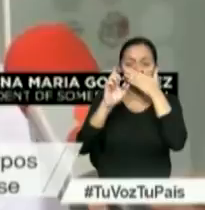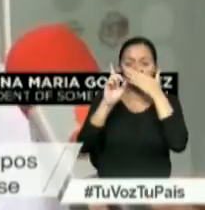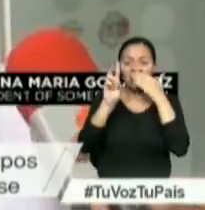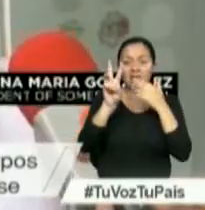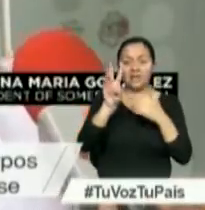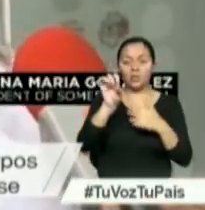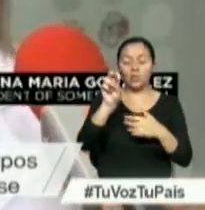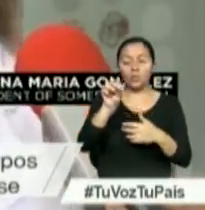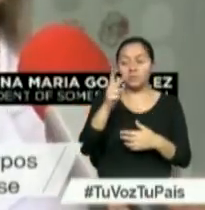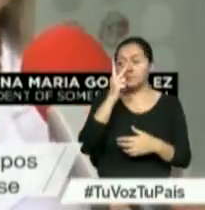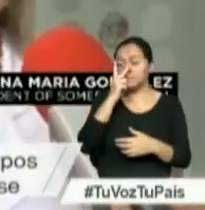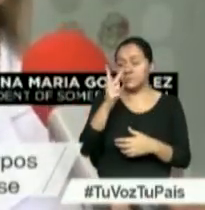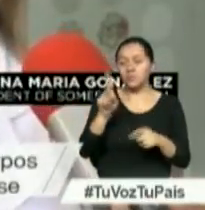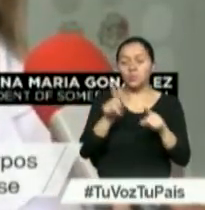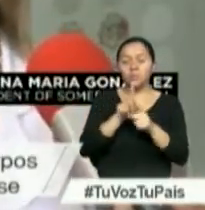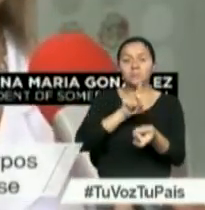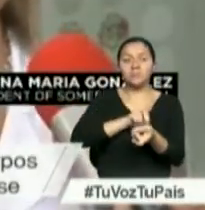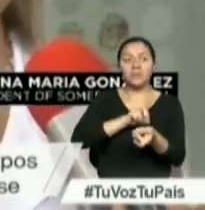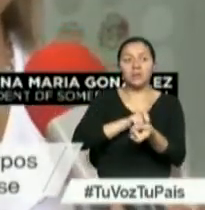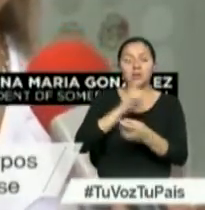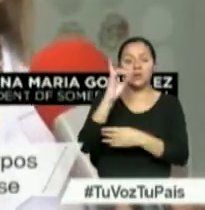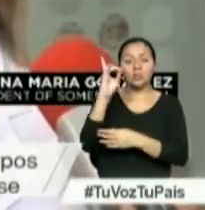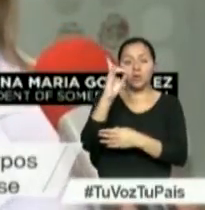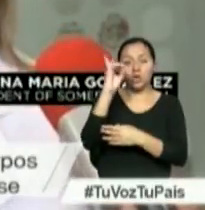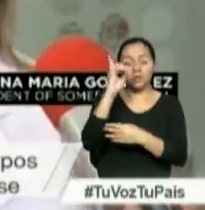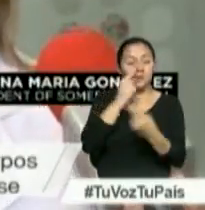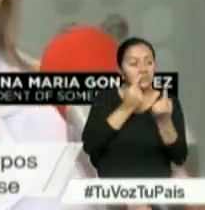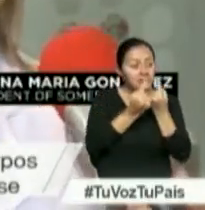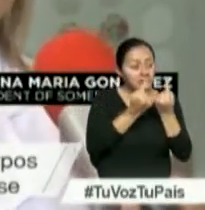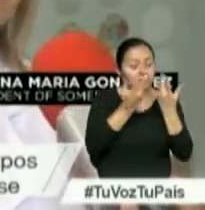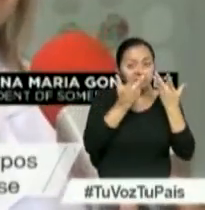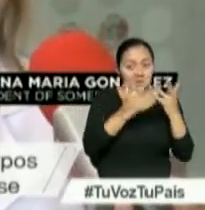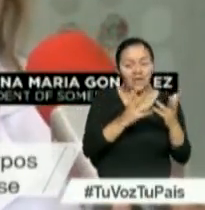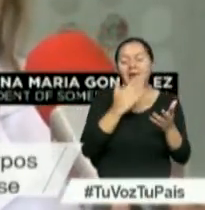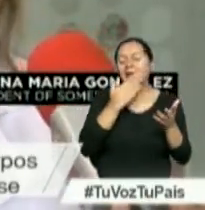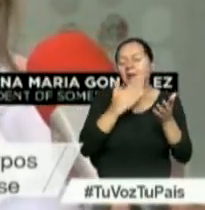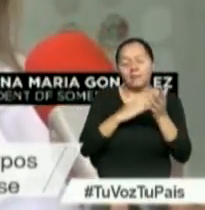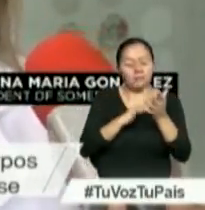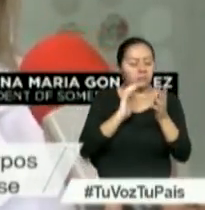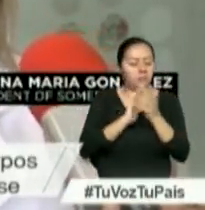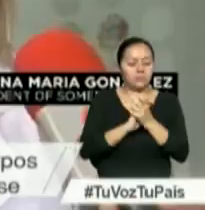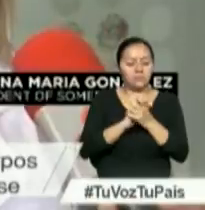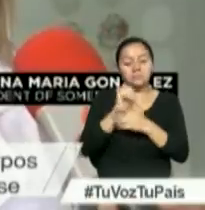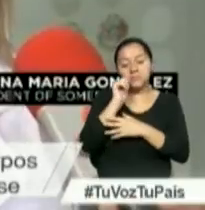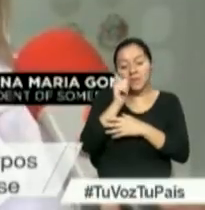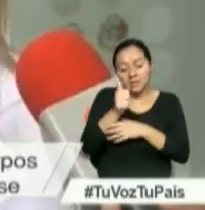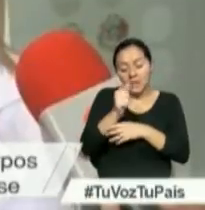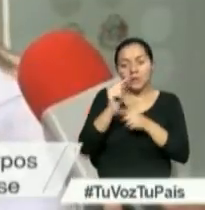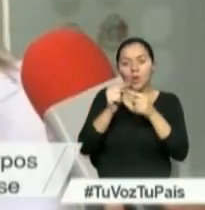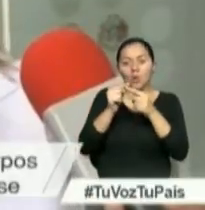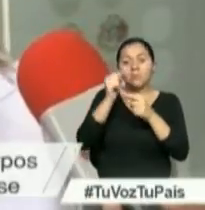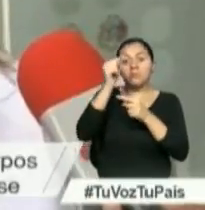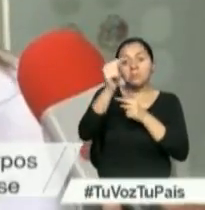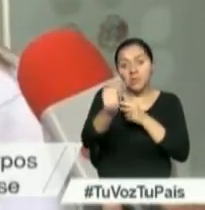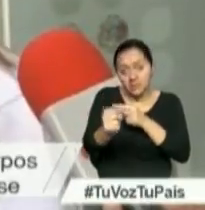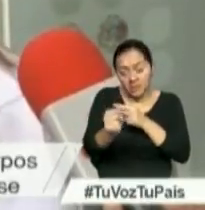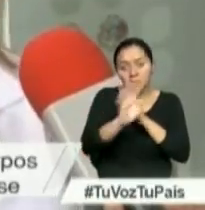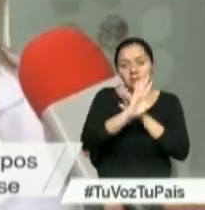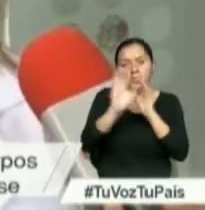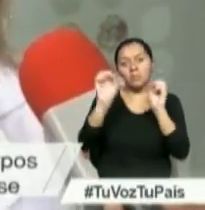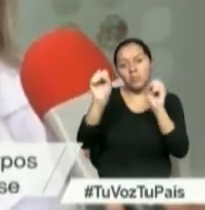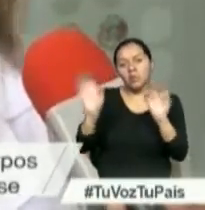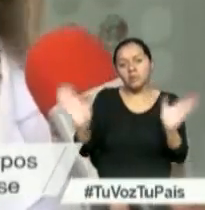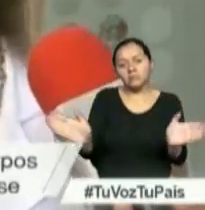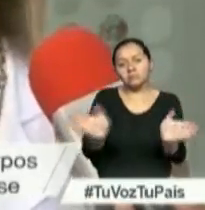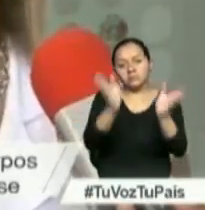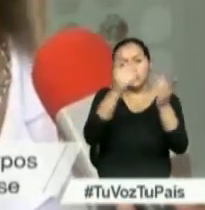estamos mirando con los médicos bolivianos si de pronto el día de mañana o pasado mañana se le puede dar alta para que